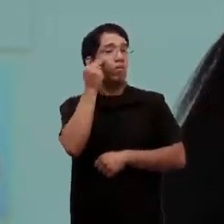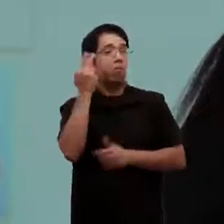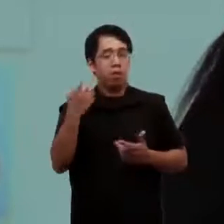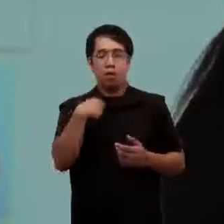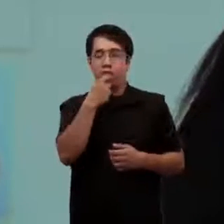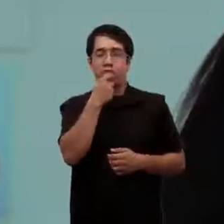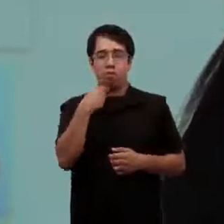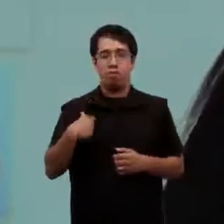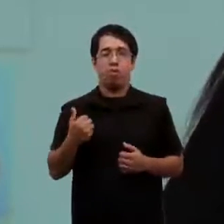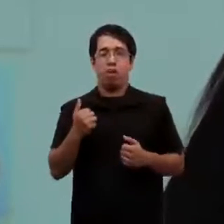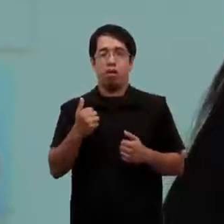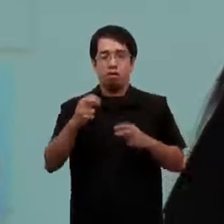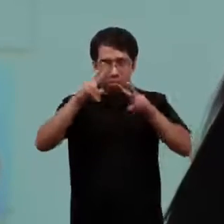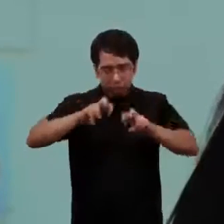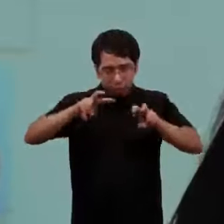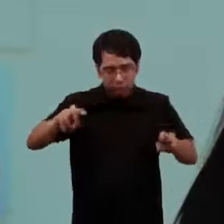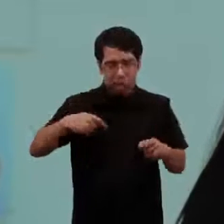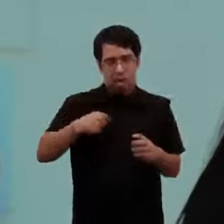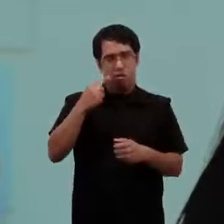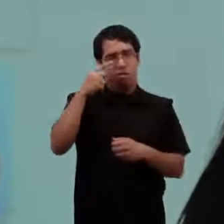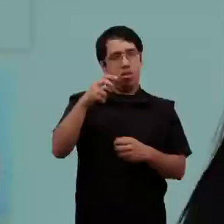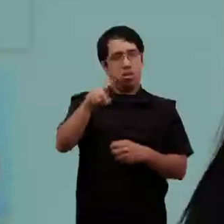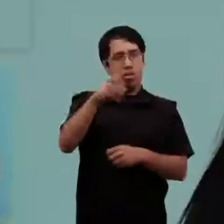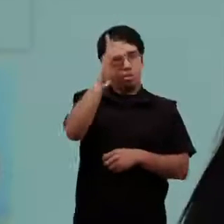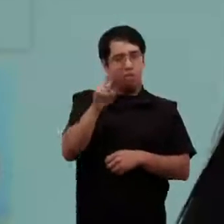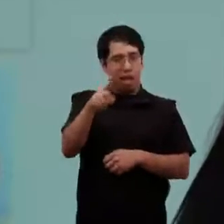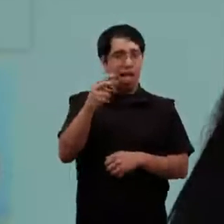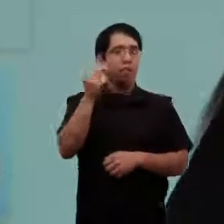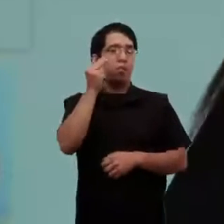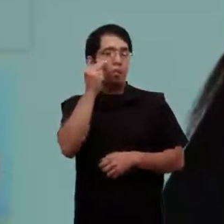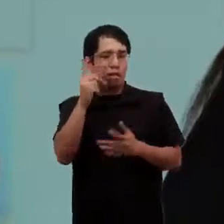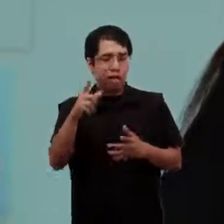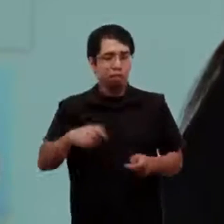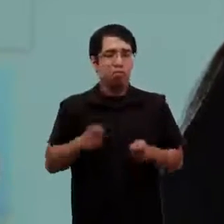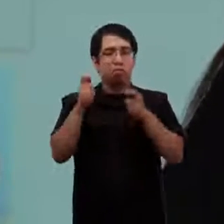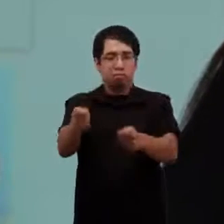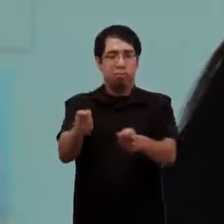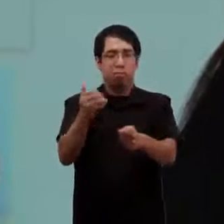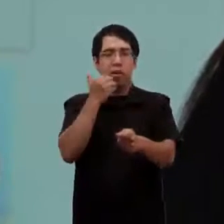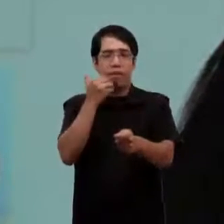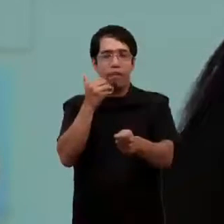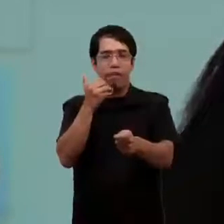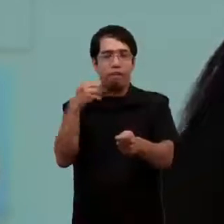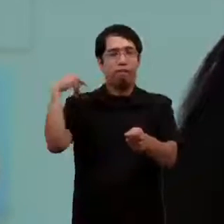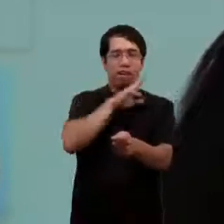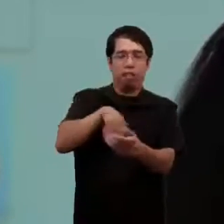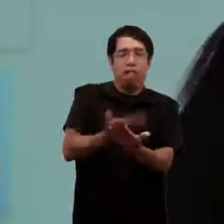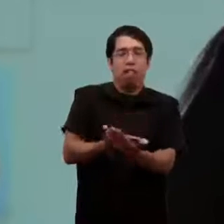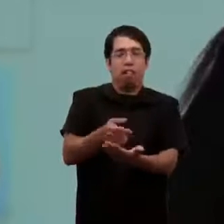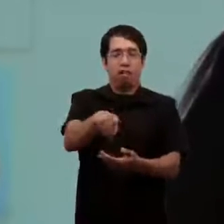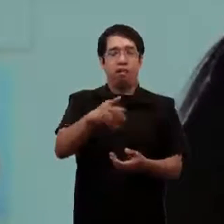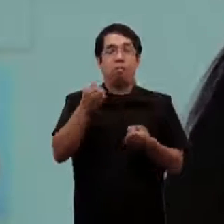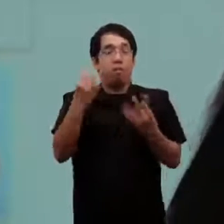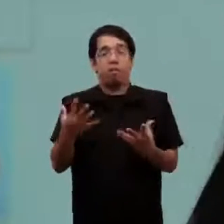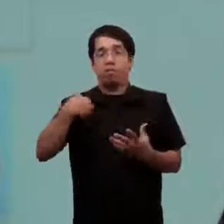a otros tipos también de profesiones o situaciones solo que ahora estoy hablando del diseño de la política pública y